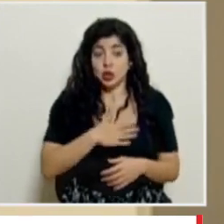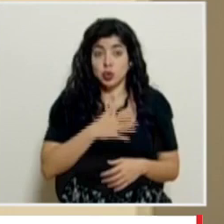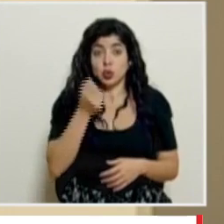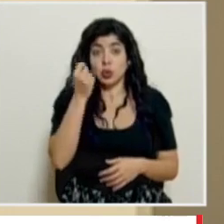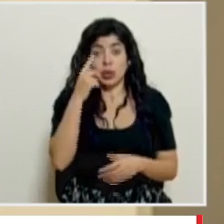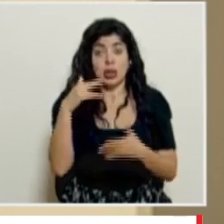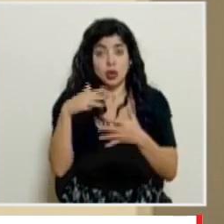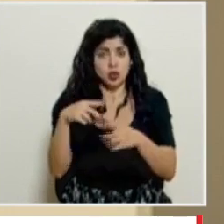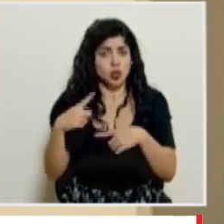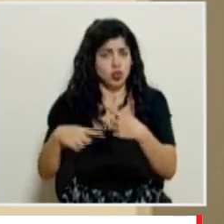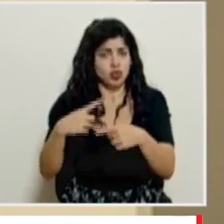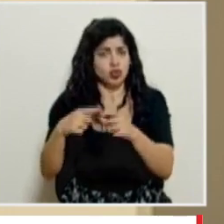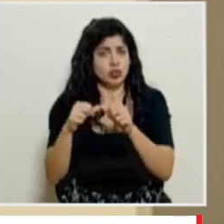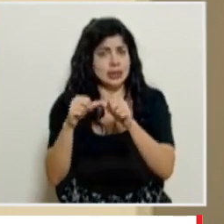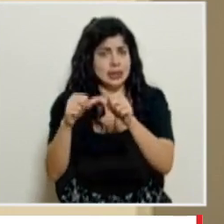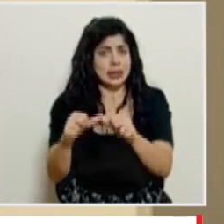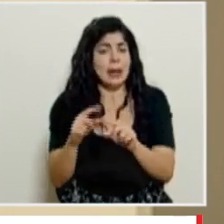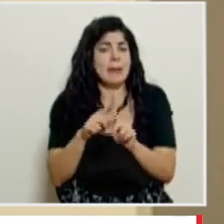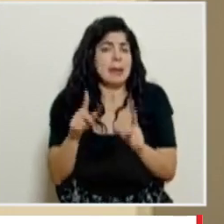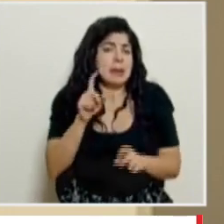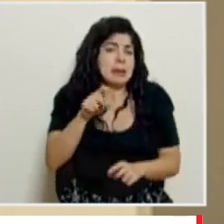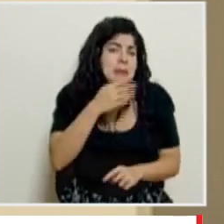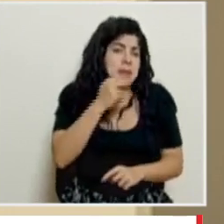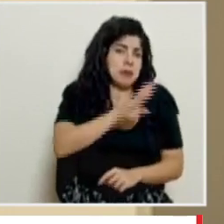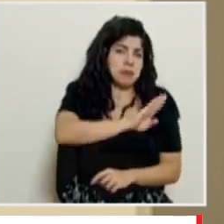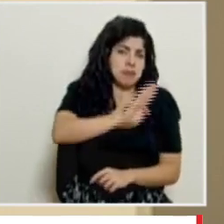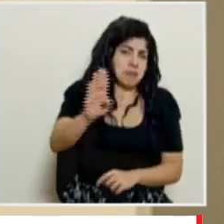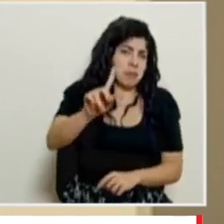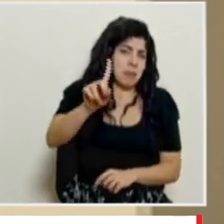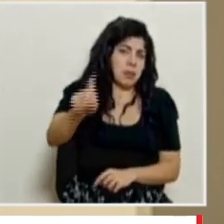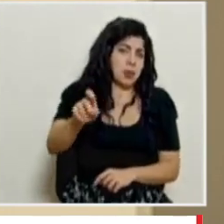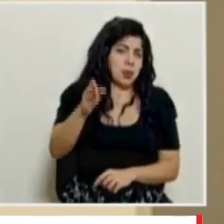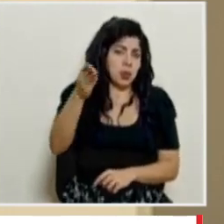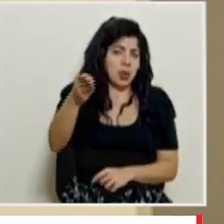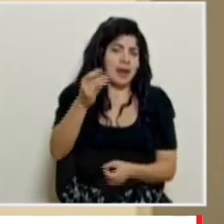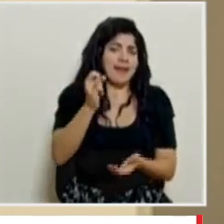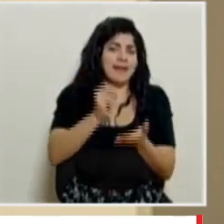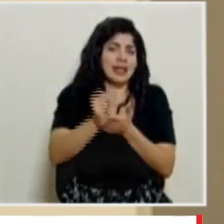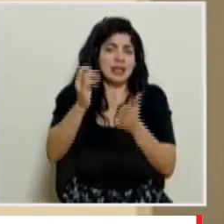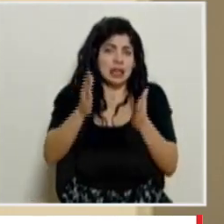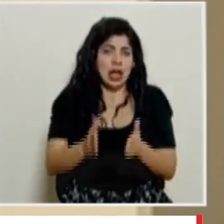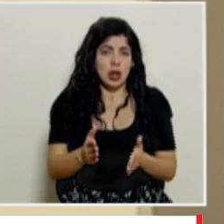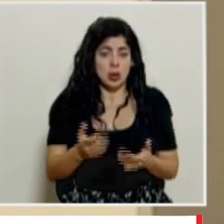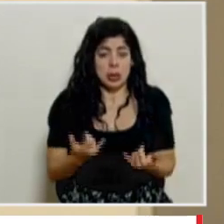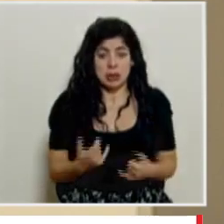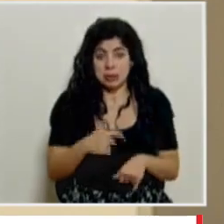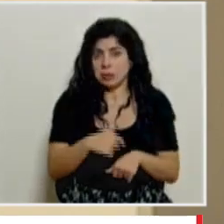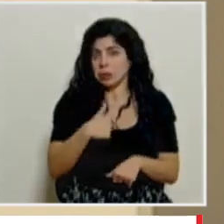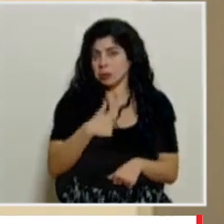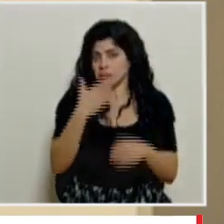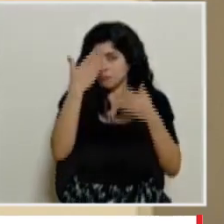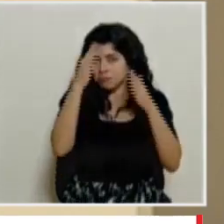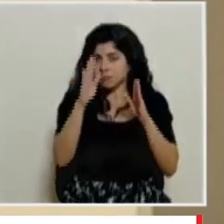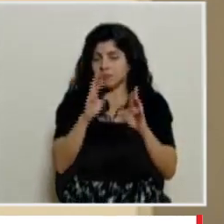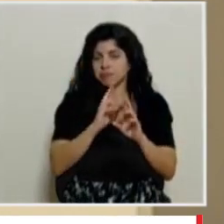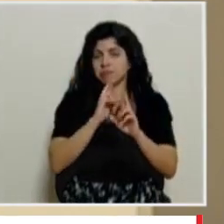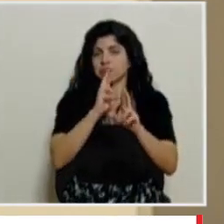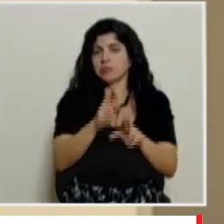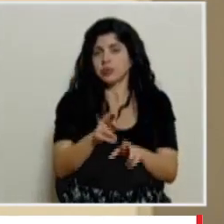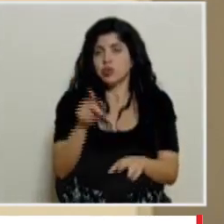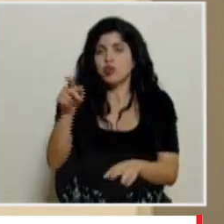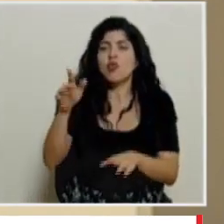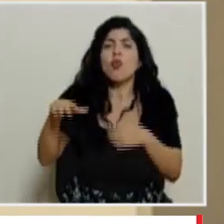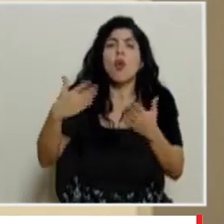que el estudio continúa pero habría que hacerle las preguntas específicamente a los investigadores en estos momentos no le tengo la información de cómo va